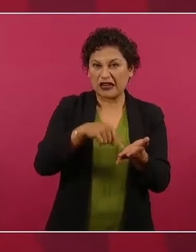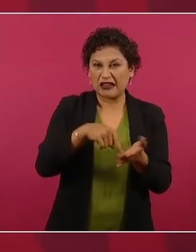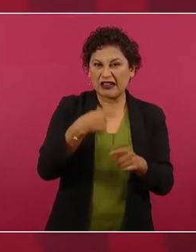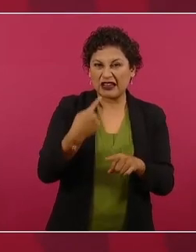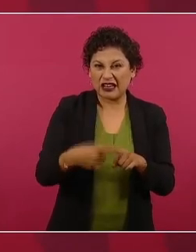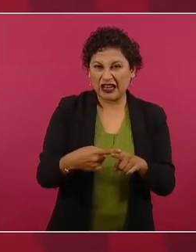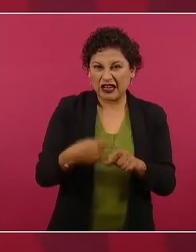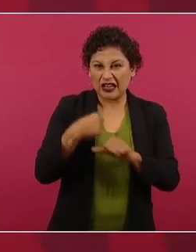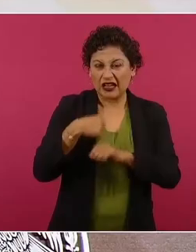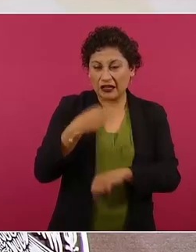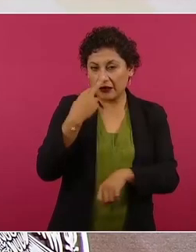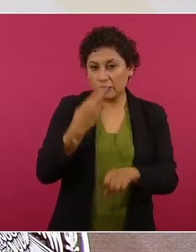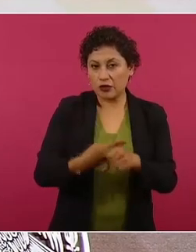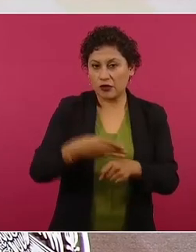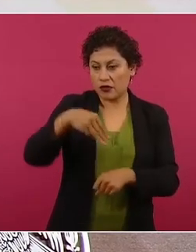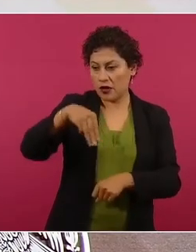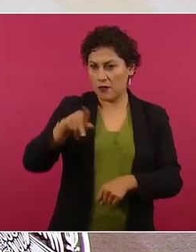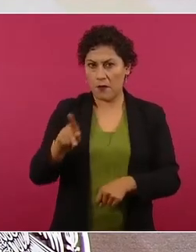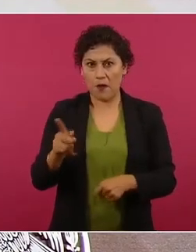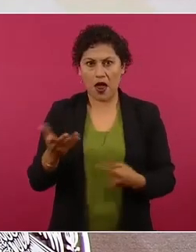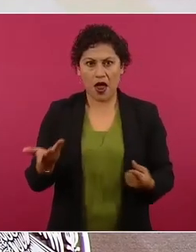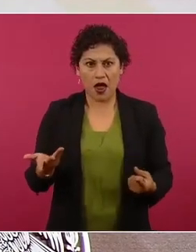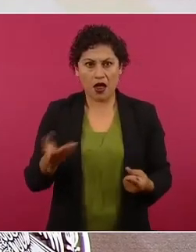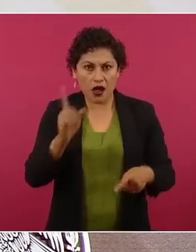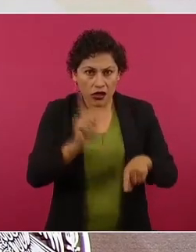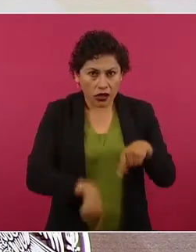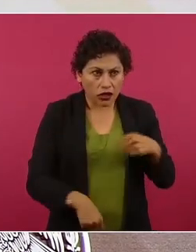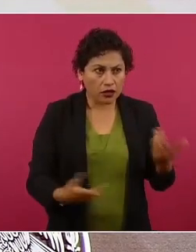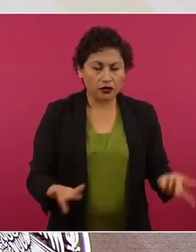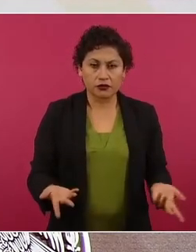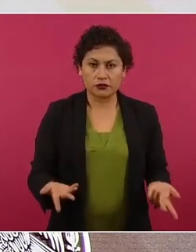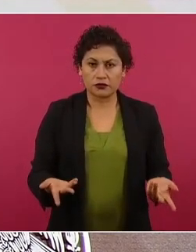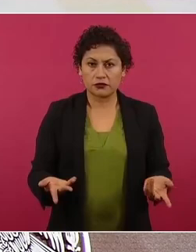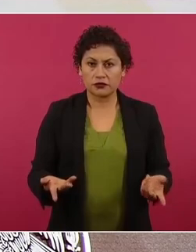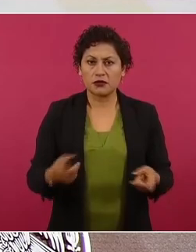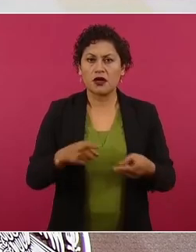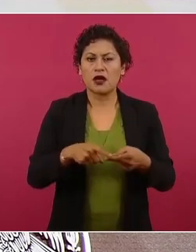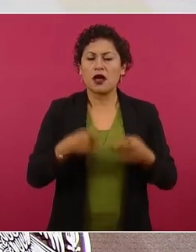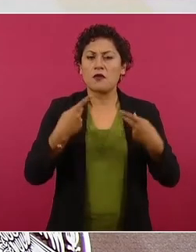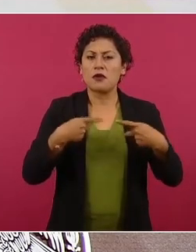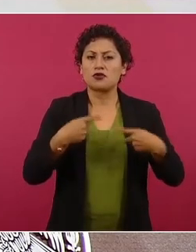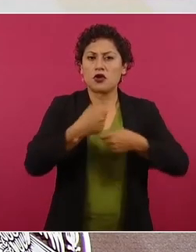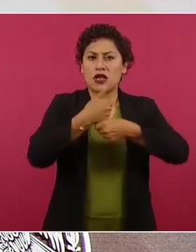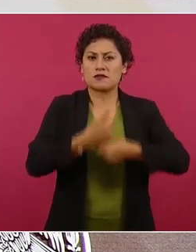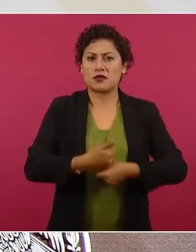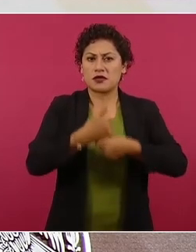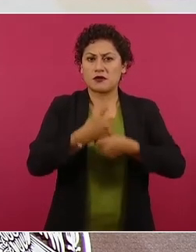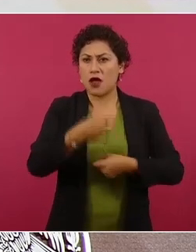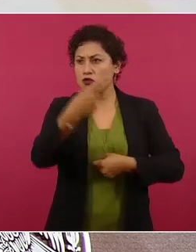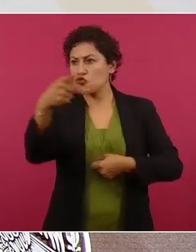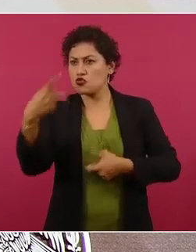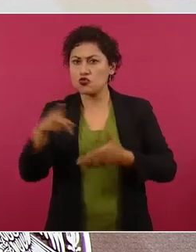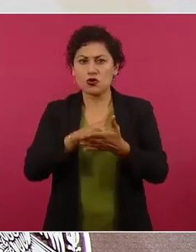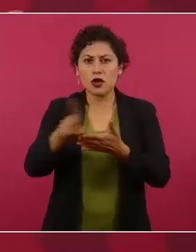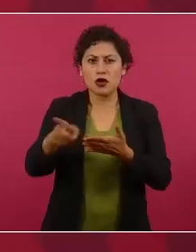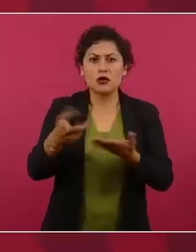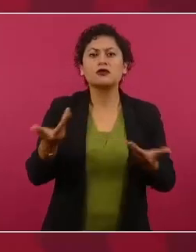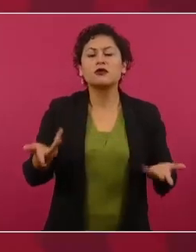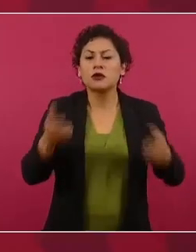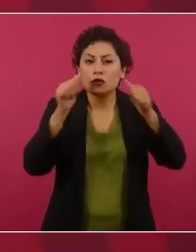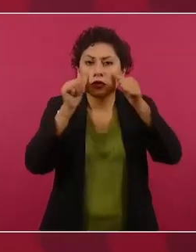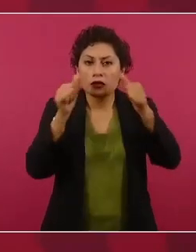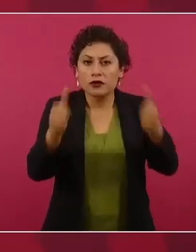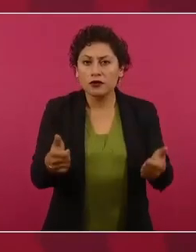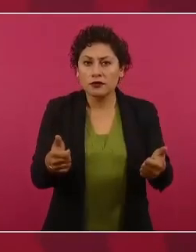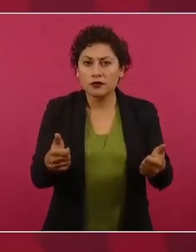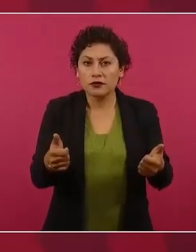y el derecho a las víctimas y a quiénes